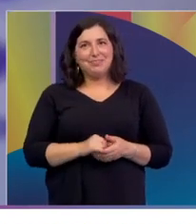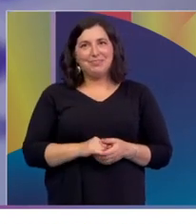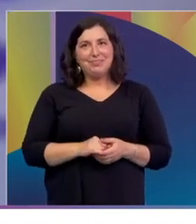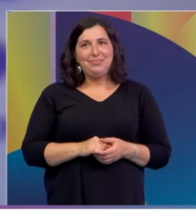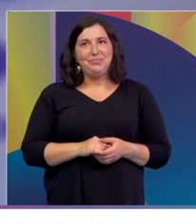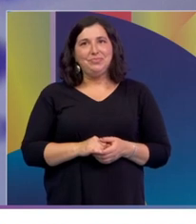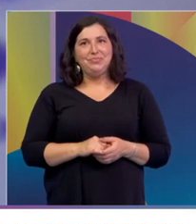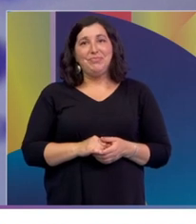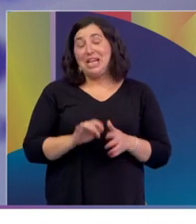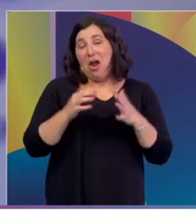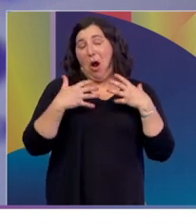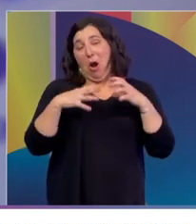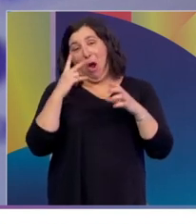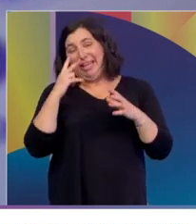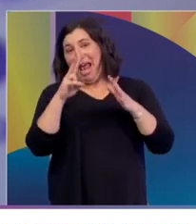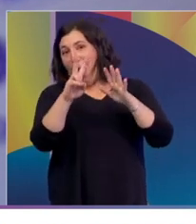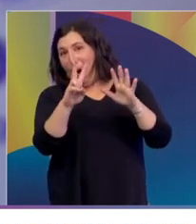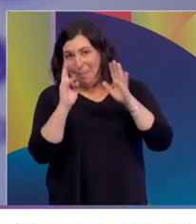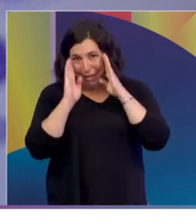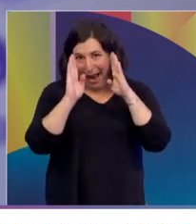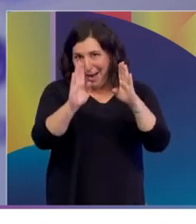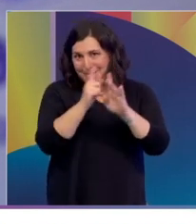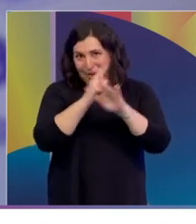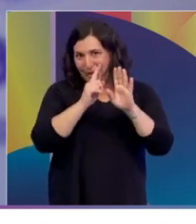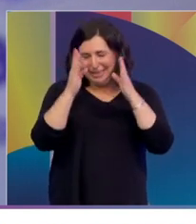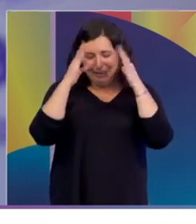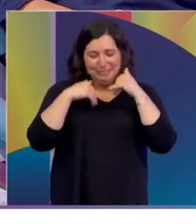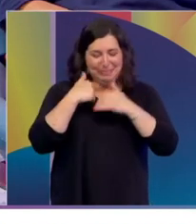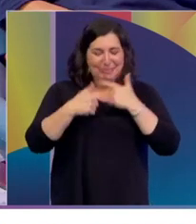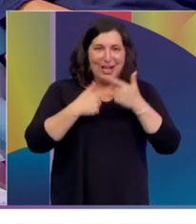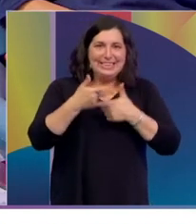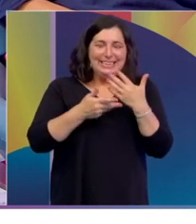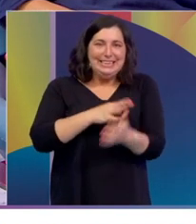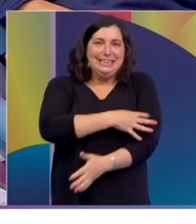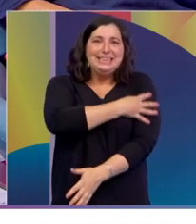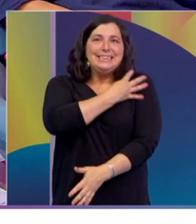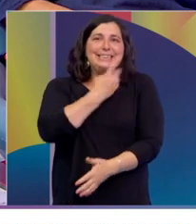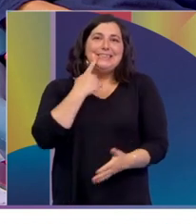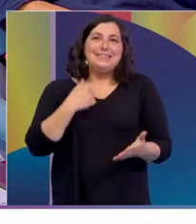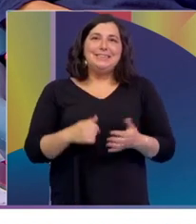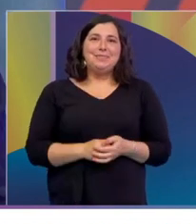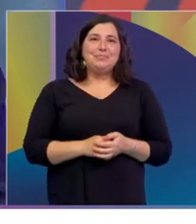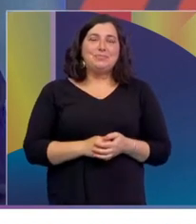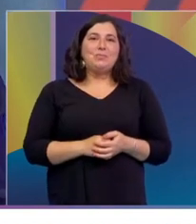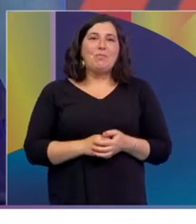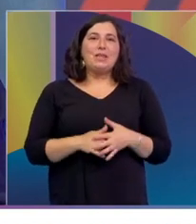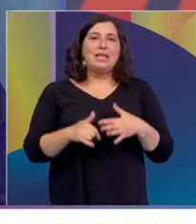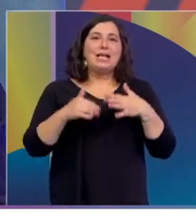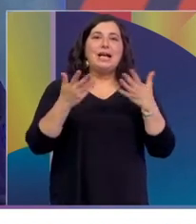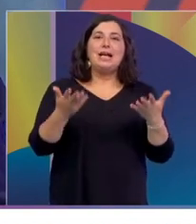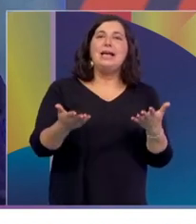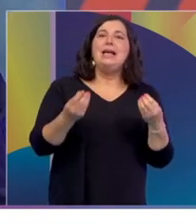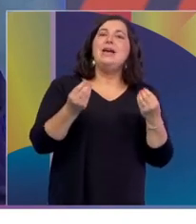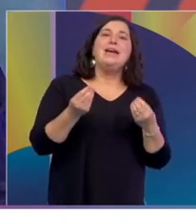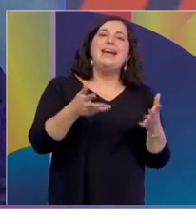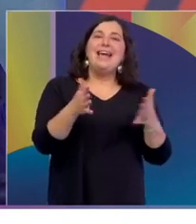Tampoco lo quiero mirar mucho porque si no, voy a poder seguir hablando, pero sí, la verdad que... ¿Cómo lo vivió